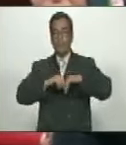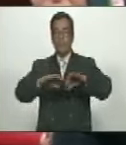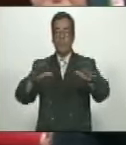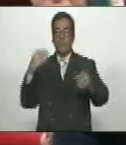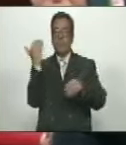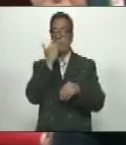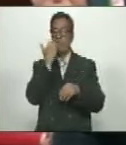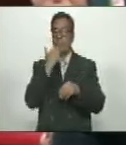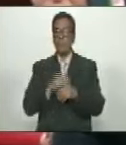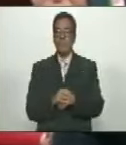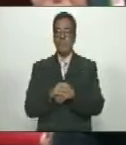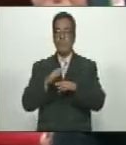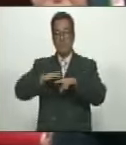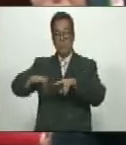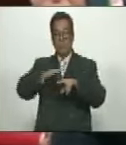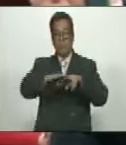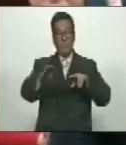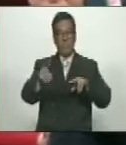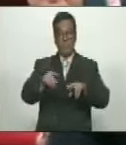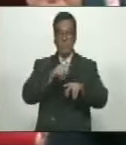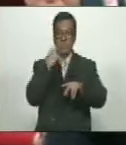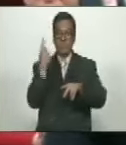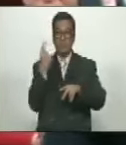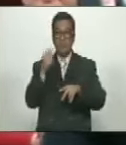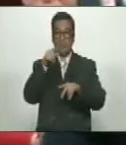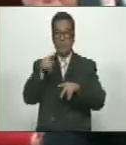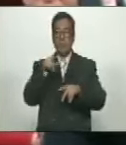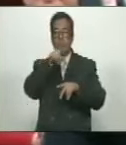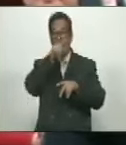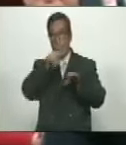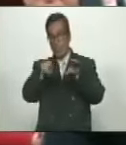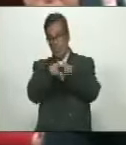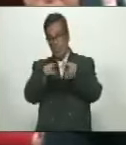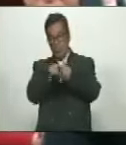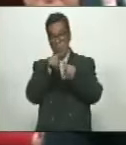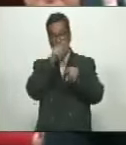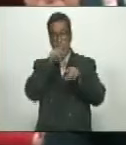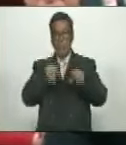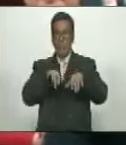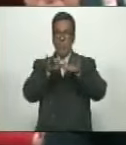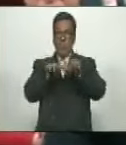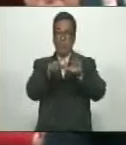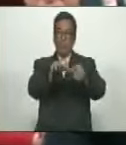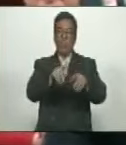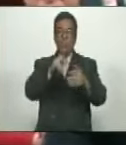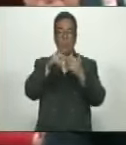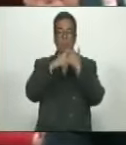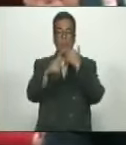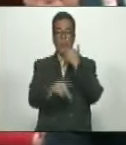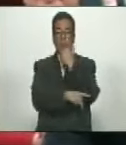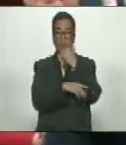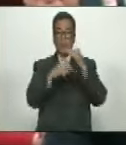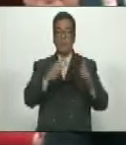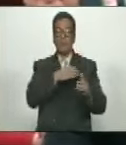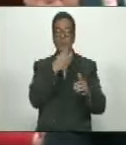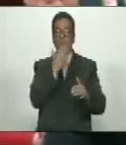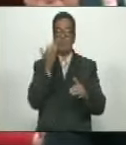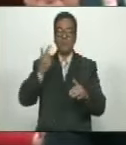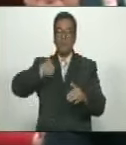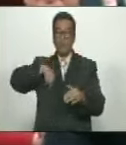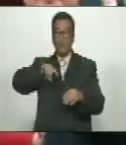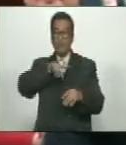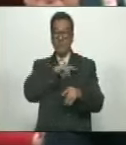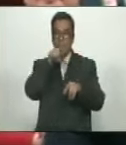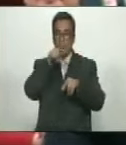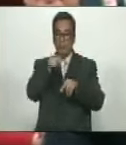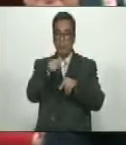risa Y los niños puros, como pájaros, en el vuelo llenarán los parques con sus gritos Y nosotros estaremos